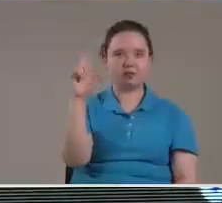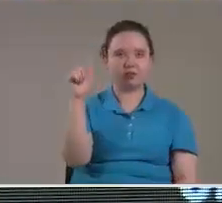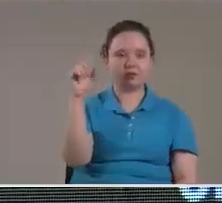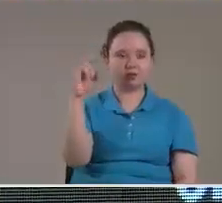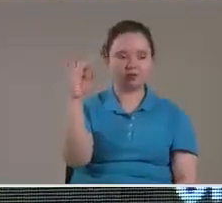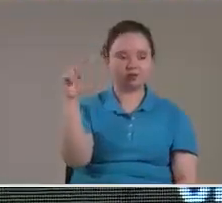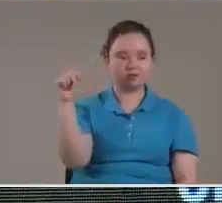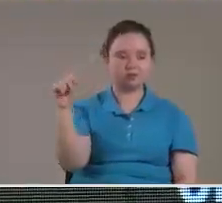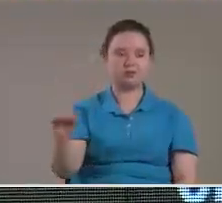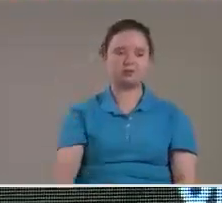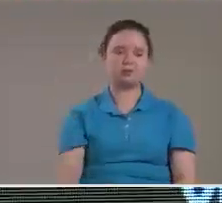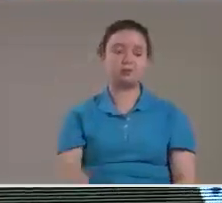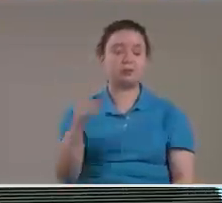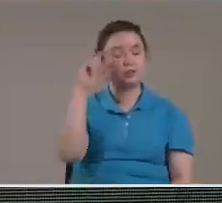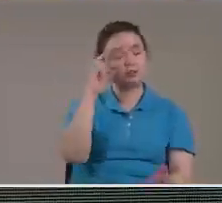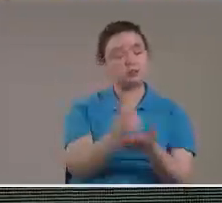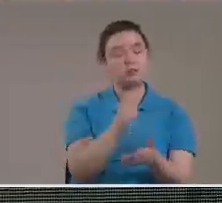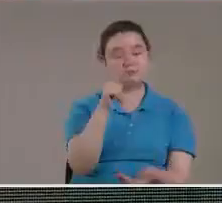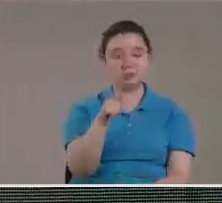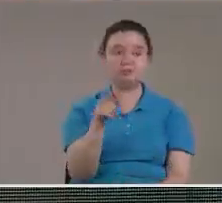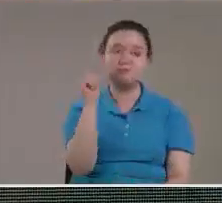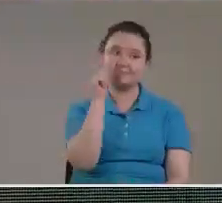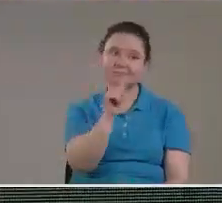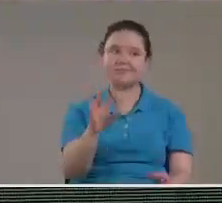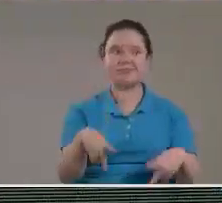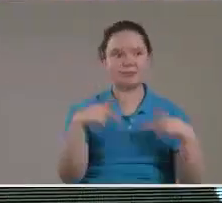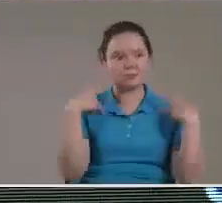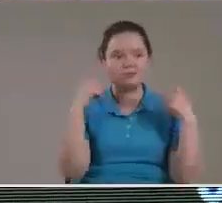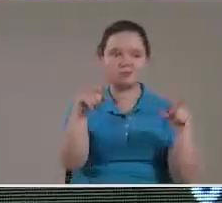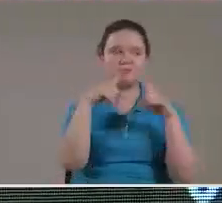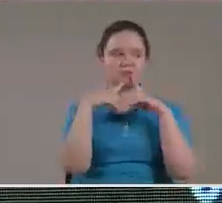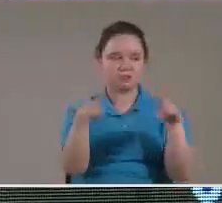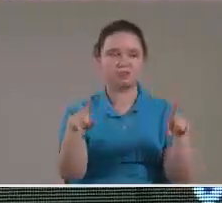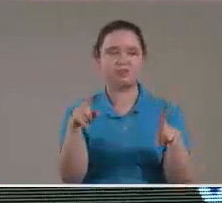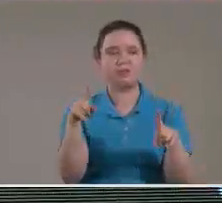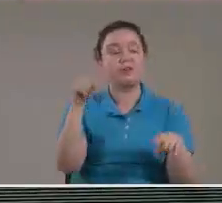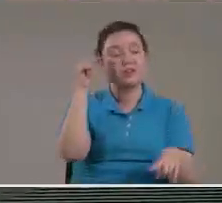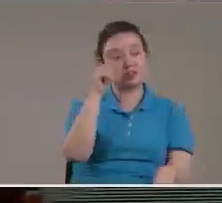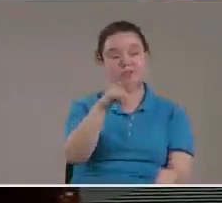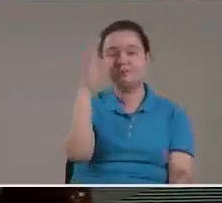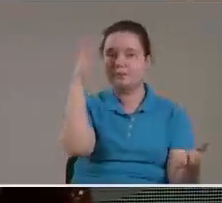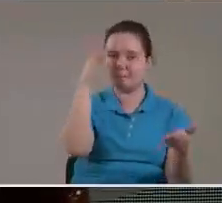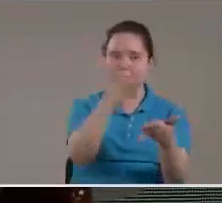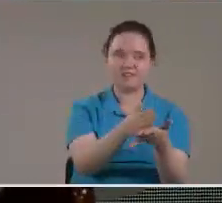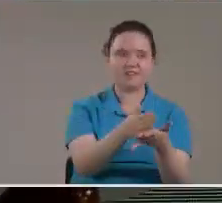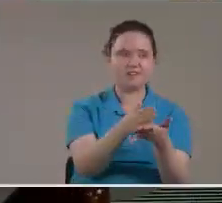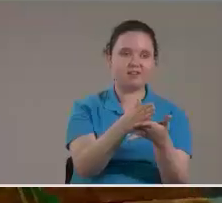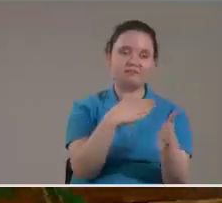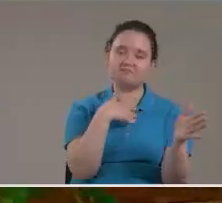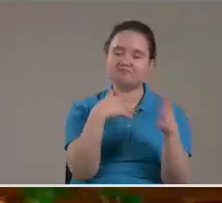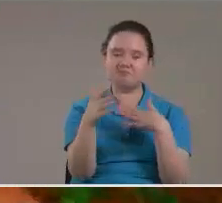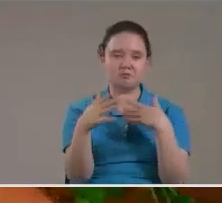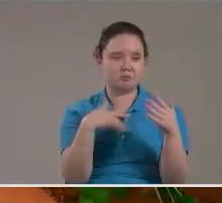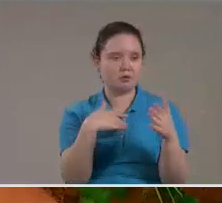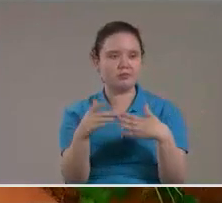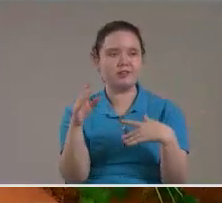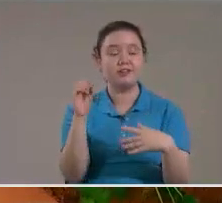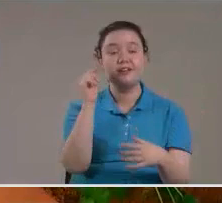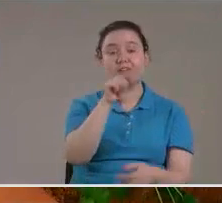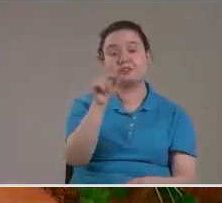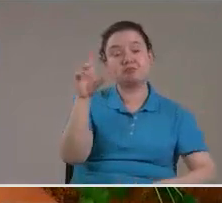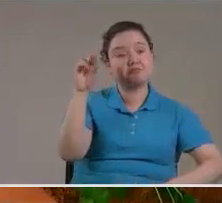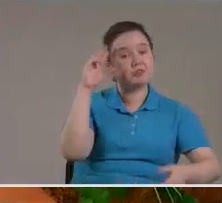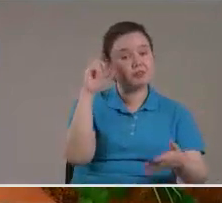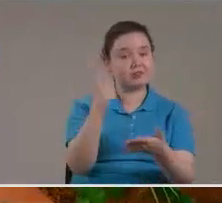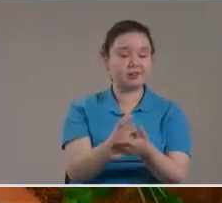Créalo O no Eso es lo que Está Anunciando Y se va A dar Aunque No lo Crea